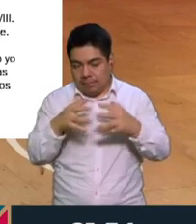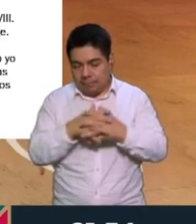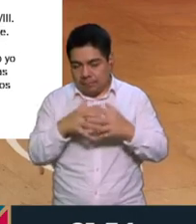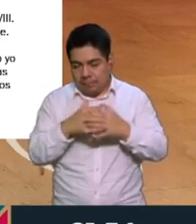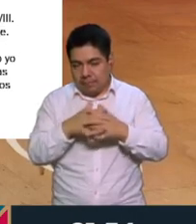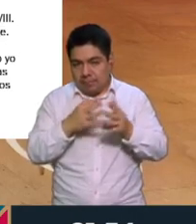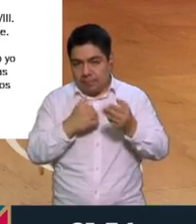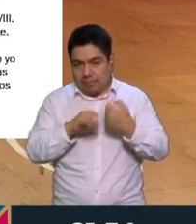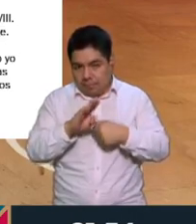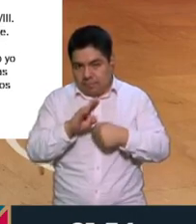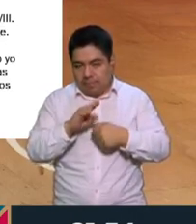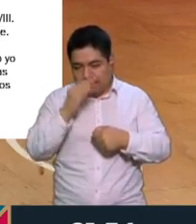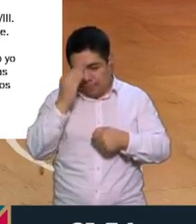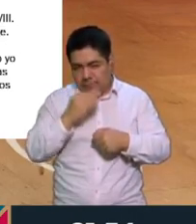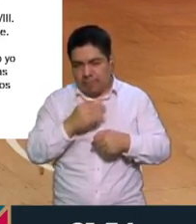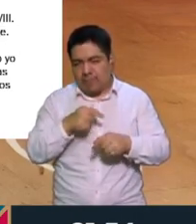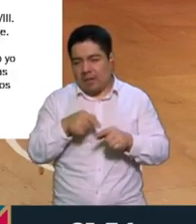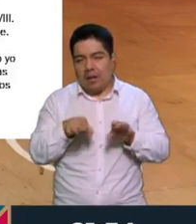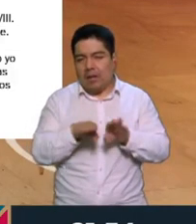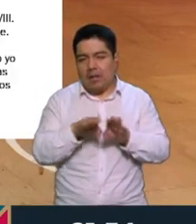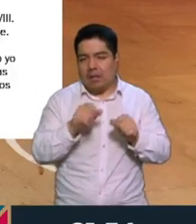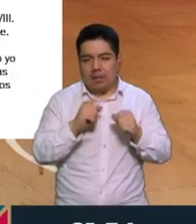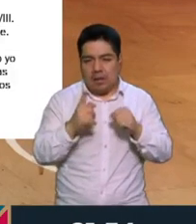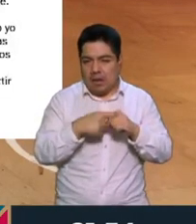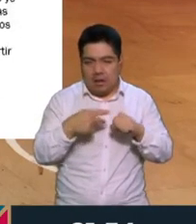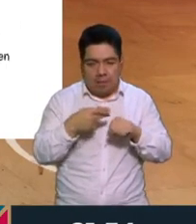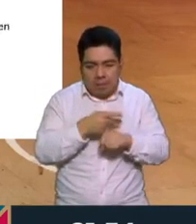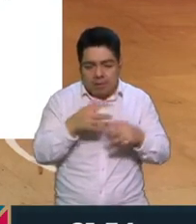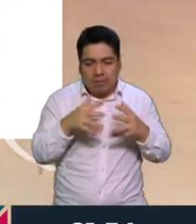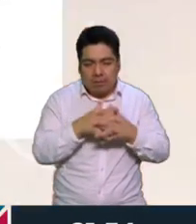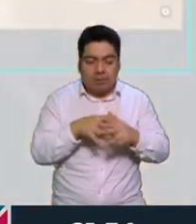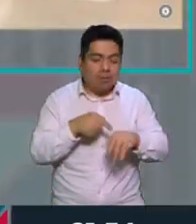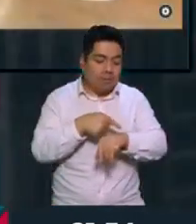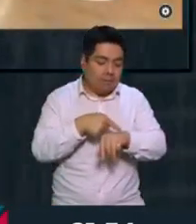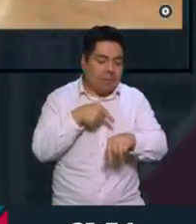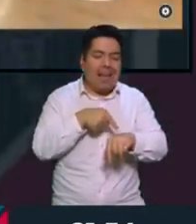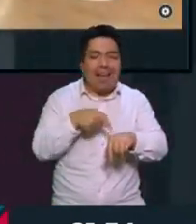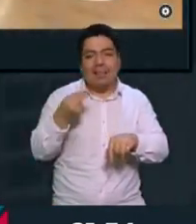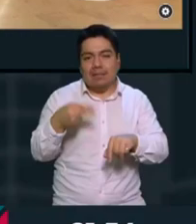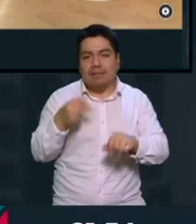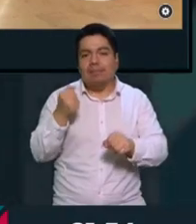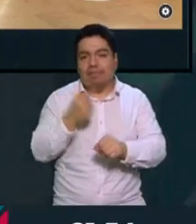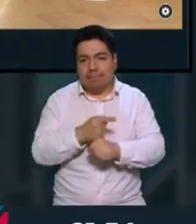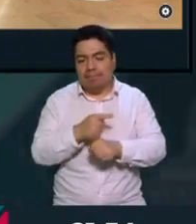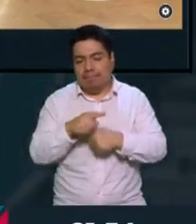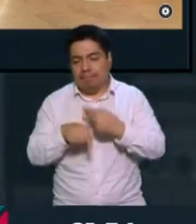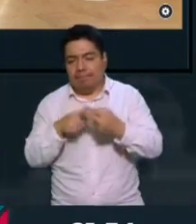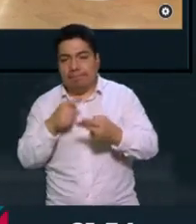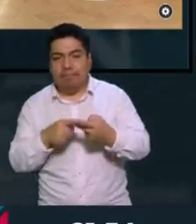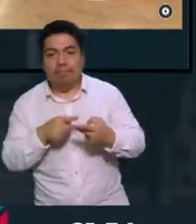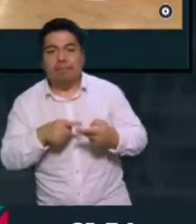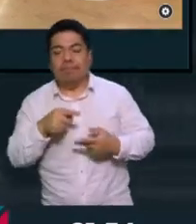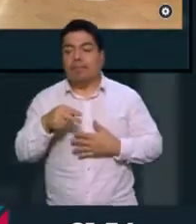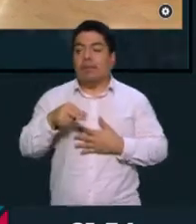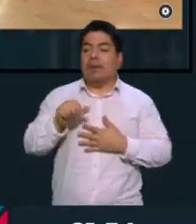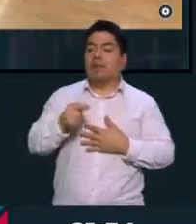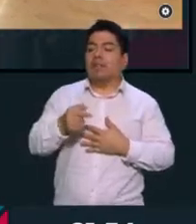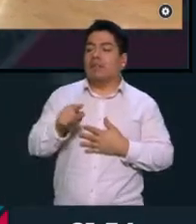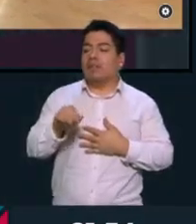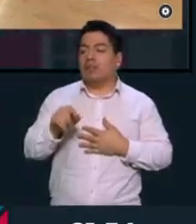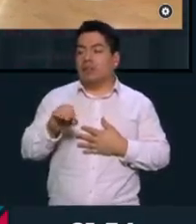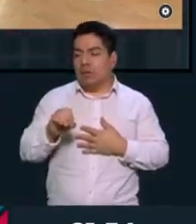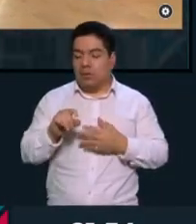para la batalla, ¿no? Por si algo le pasaba, pues que pudieran encontrarlo. Dejó una primera edición de La Noche de Tlatelolco y un